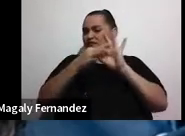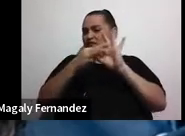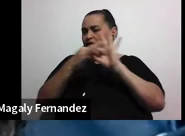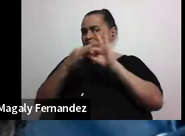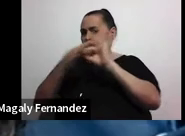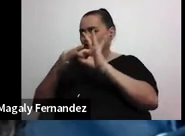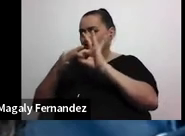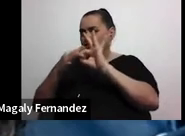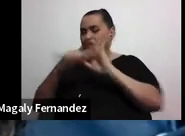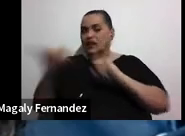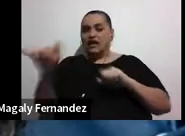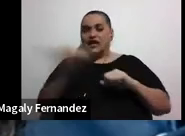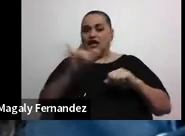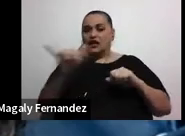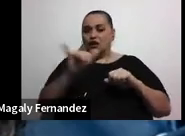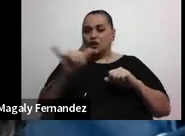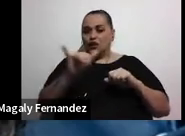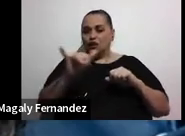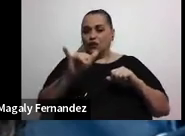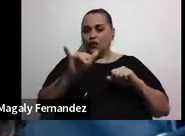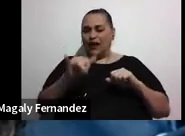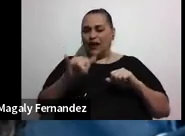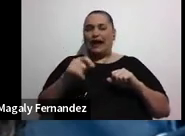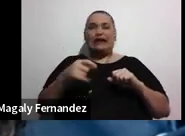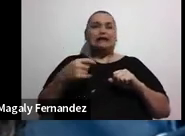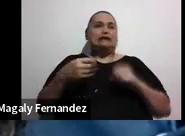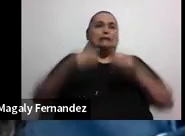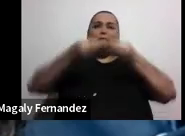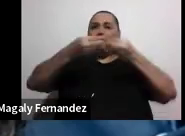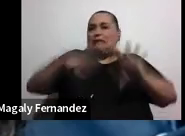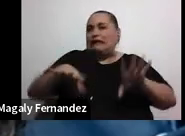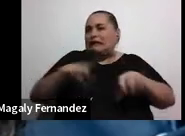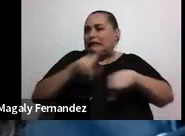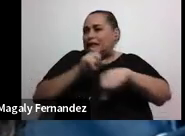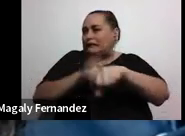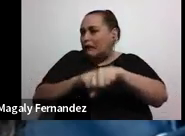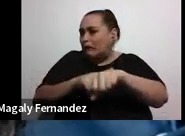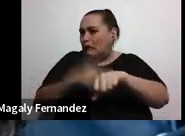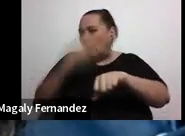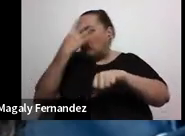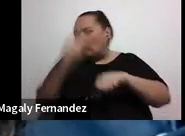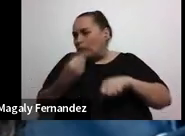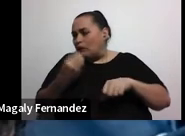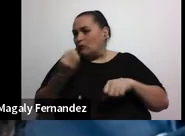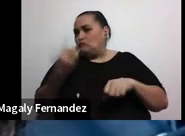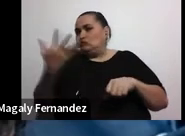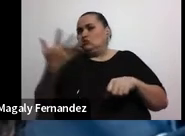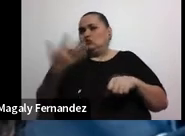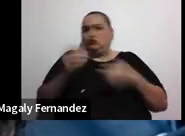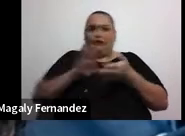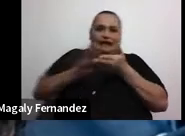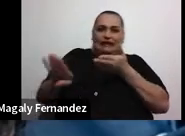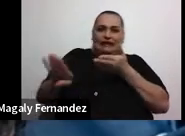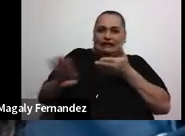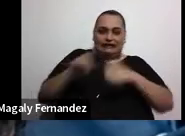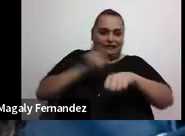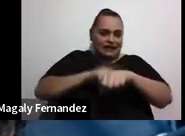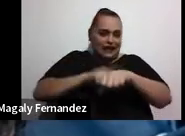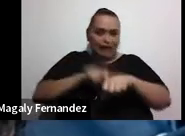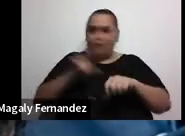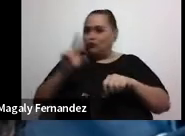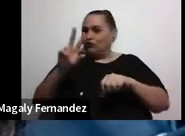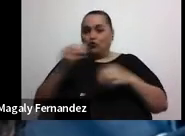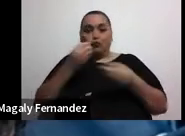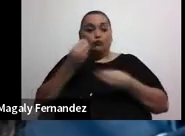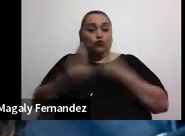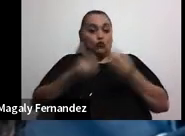desperdicio, la asocian con algo que les quita tiempo y no son productivos. Pero justamente el